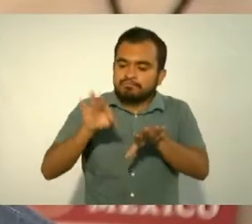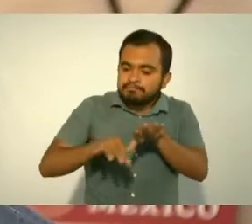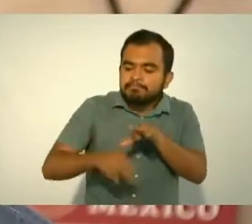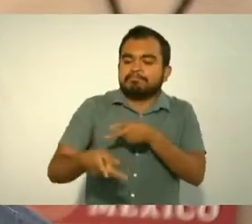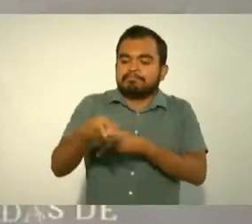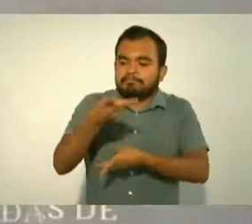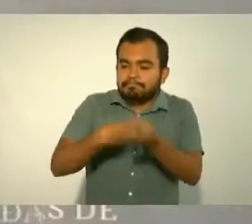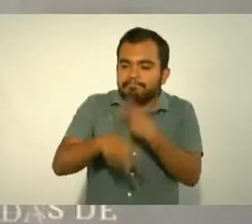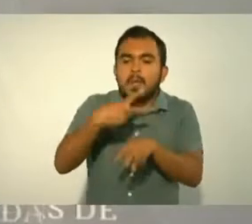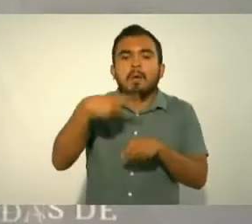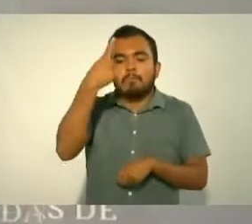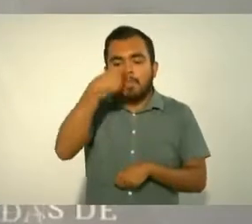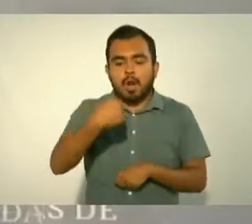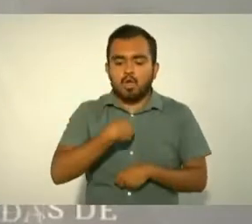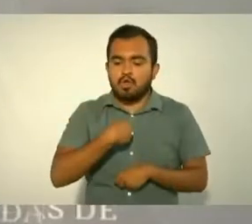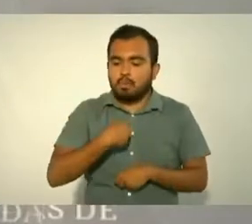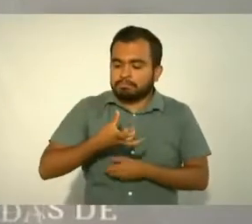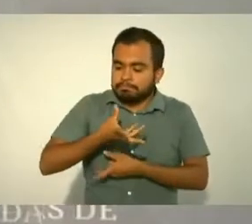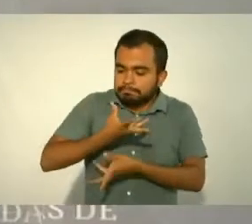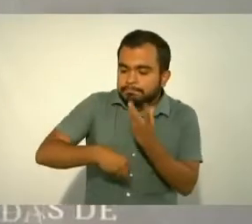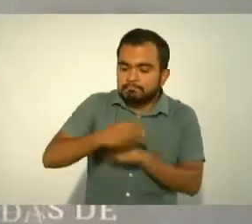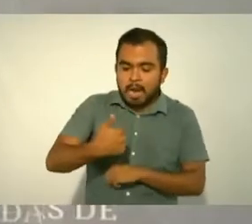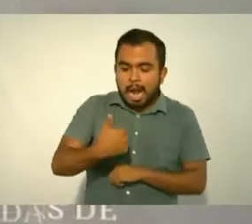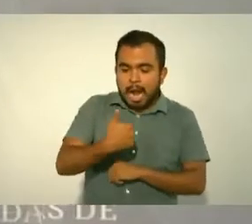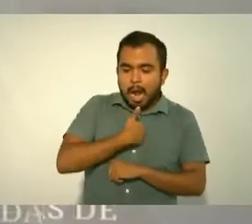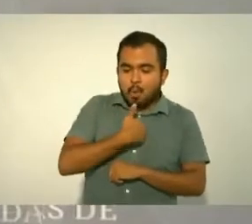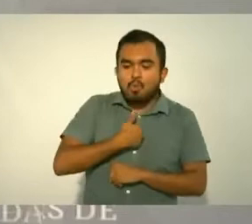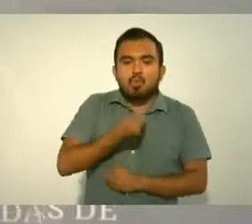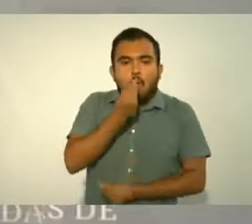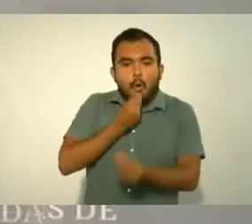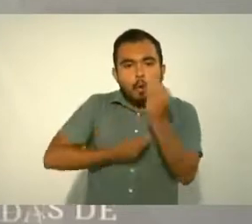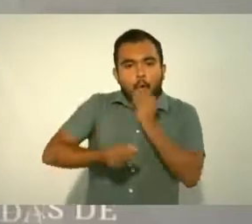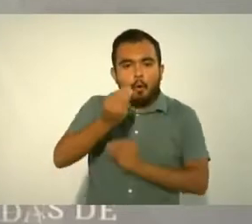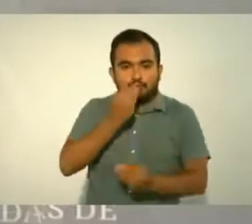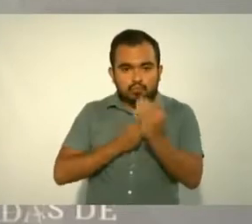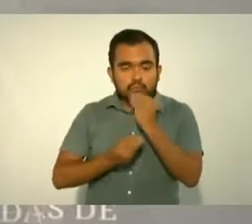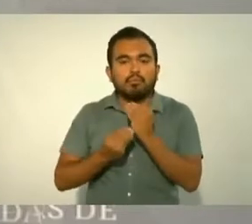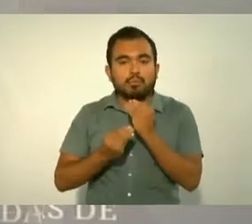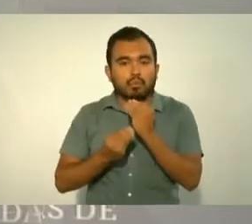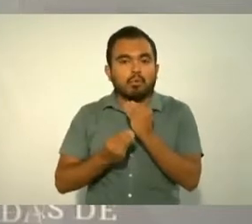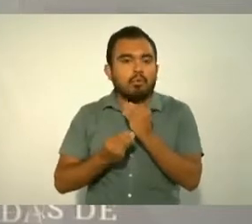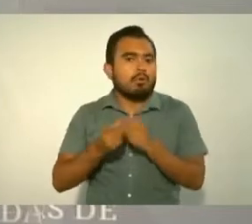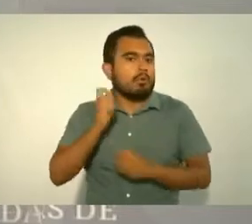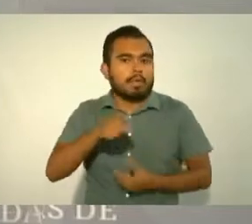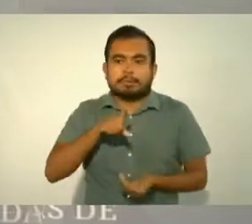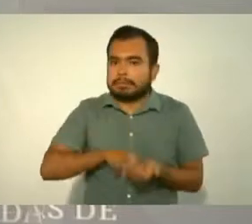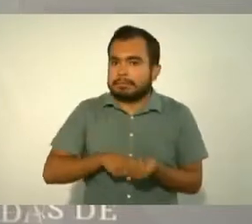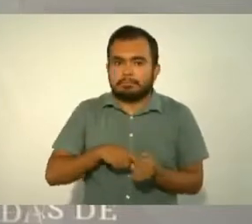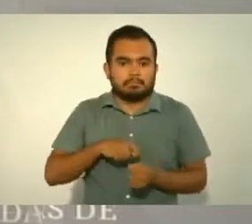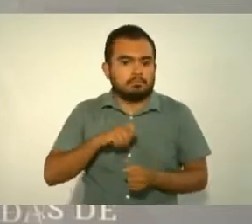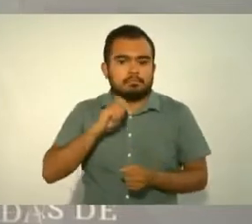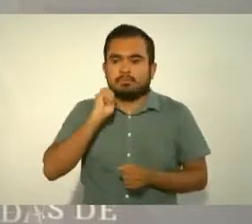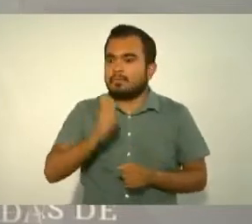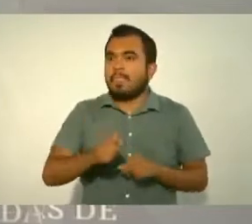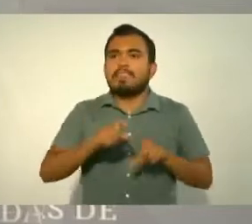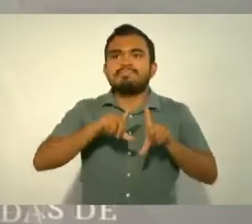el autoconsumo, una campaña nacional.